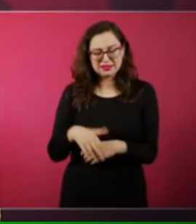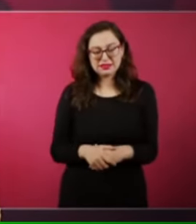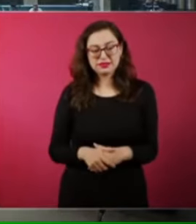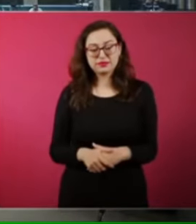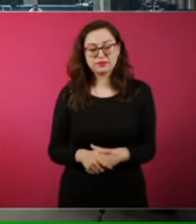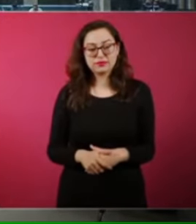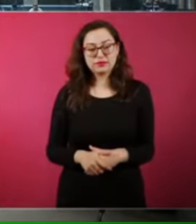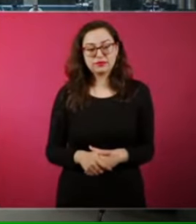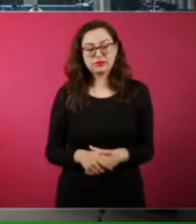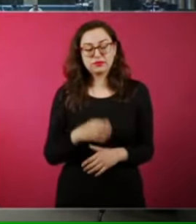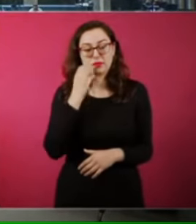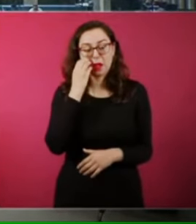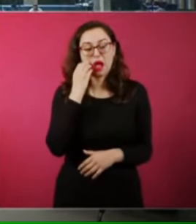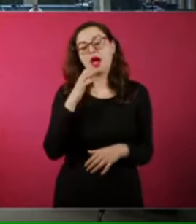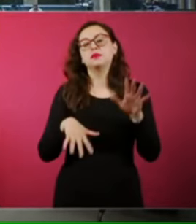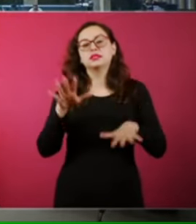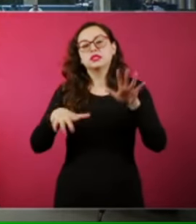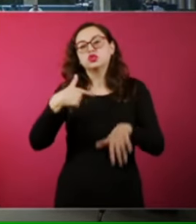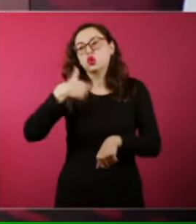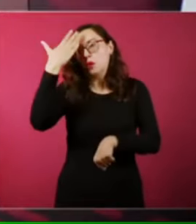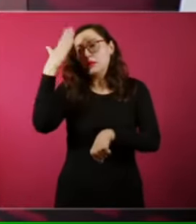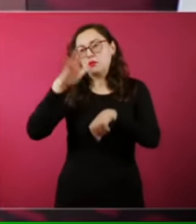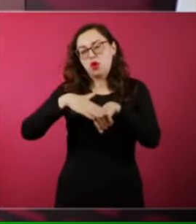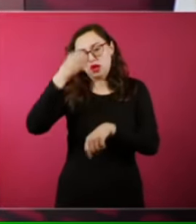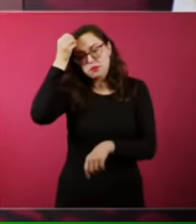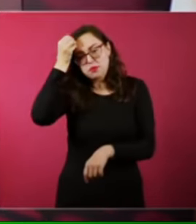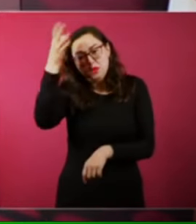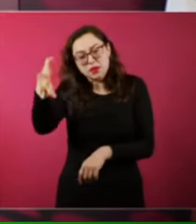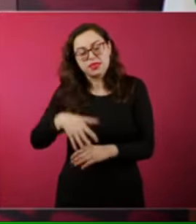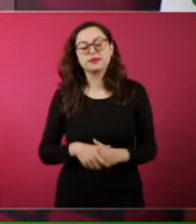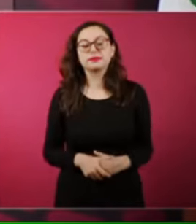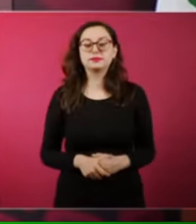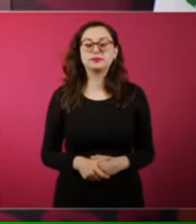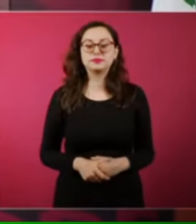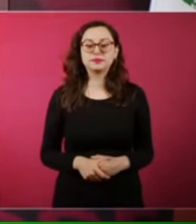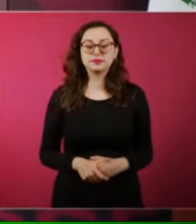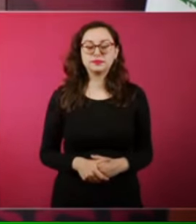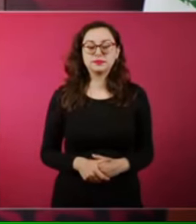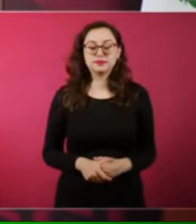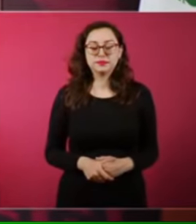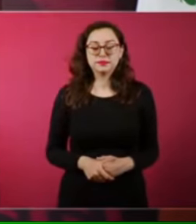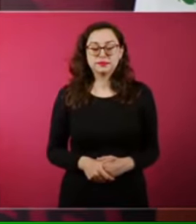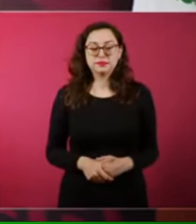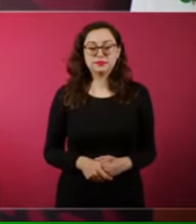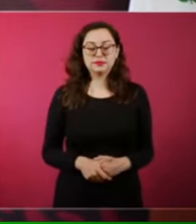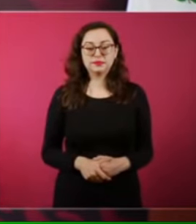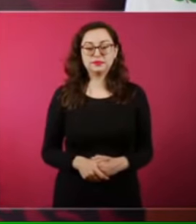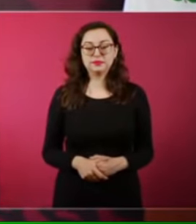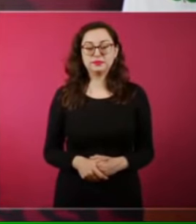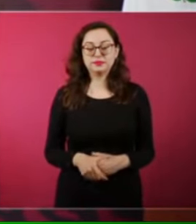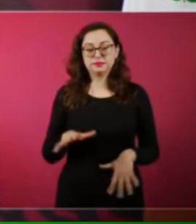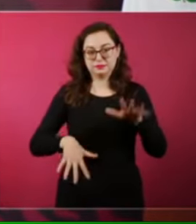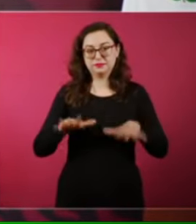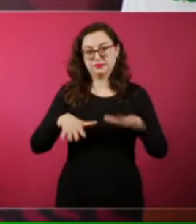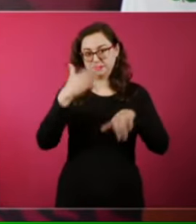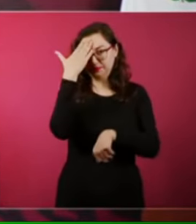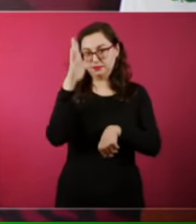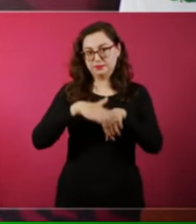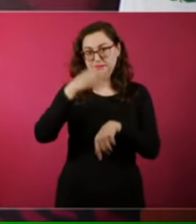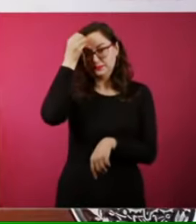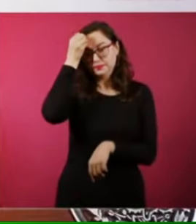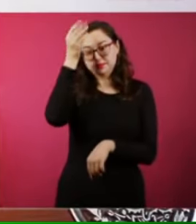porque ya a mí se me olvidan las cosas, no todo, pero sí se me olvidan algunas,